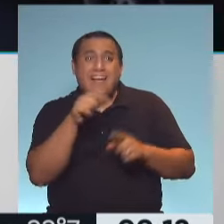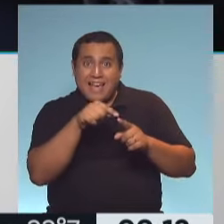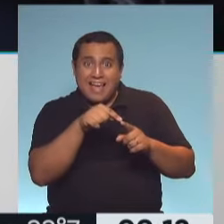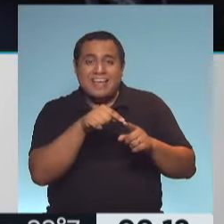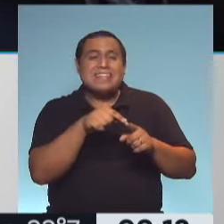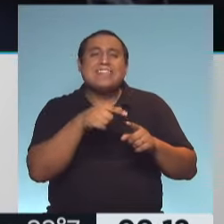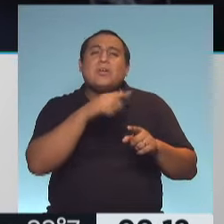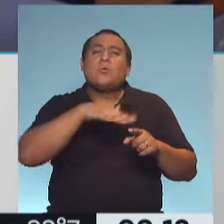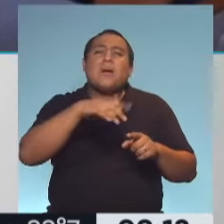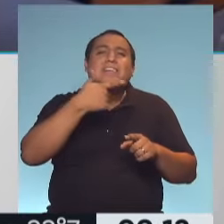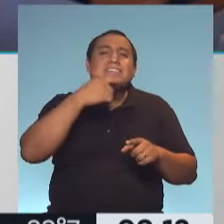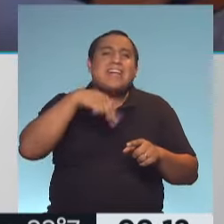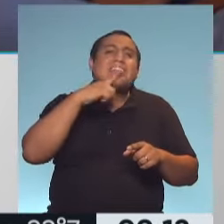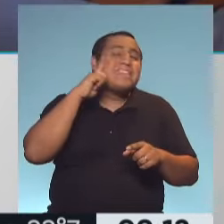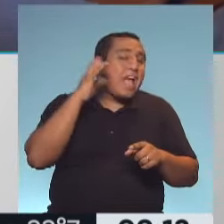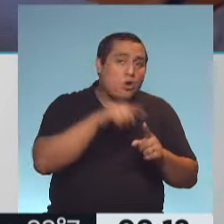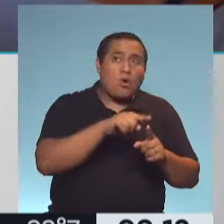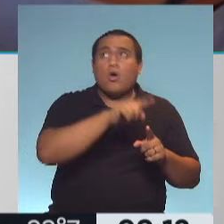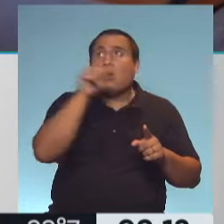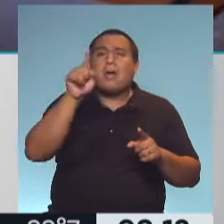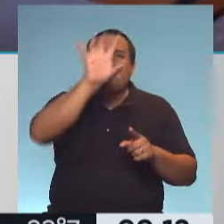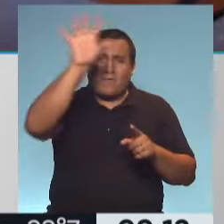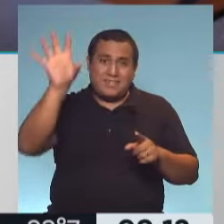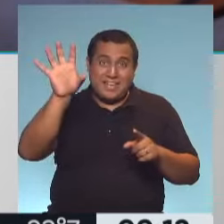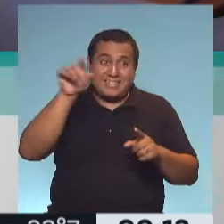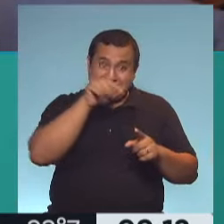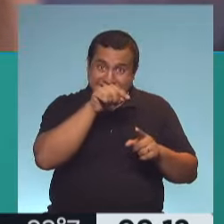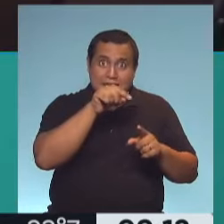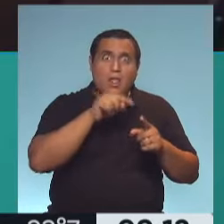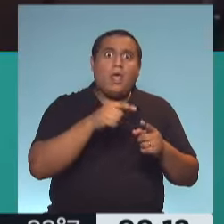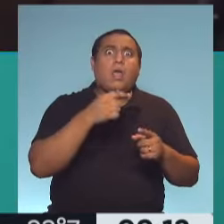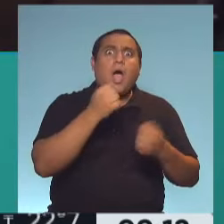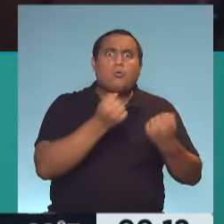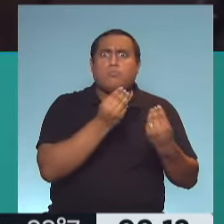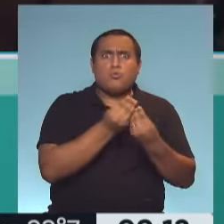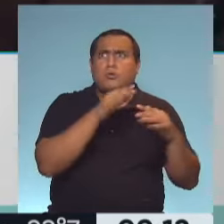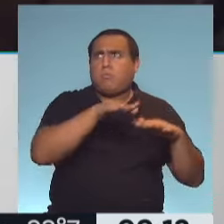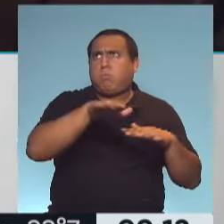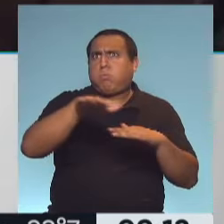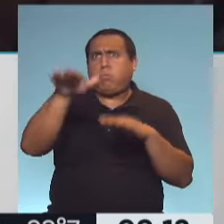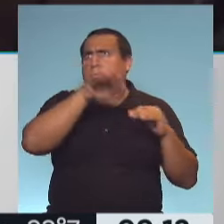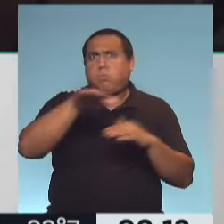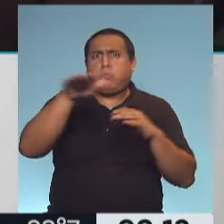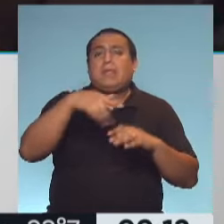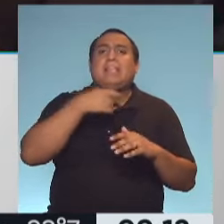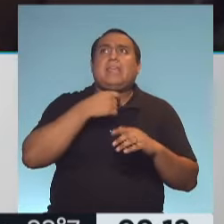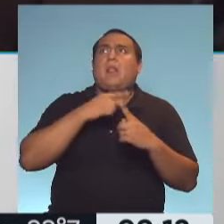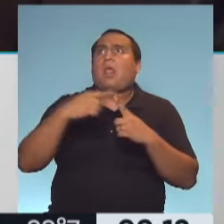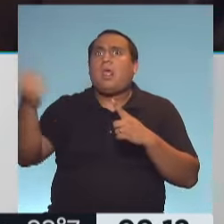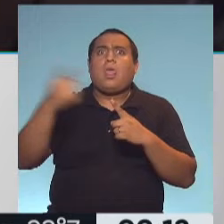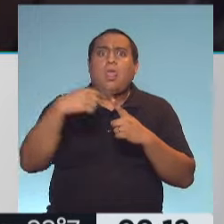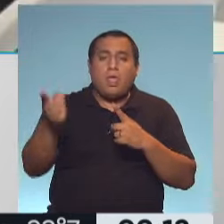Chile hacia regiones. Y en ese momento, las autoridades, lejos de agudizar la